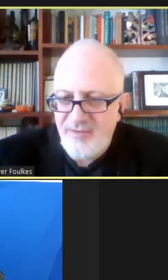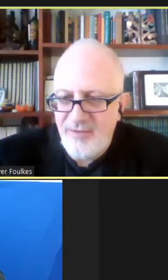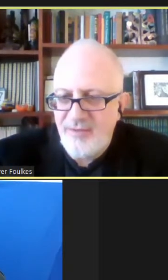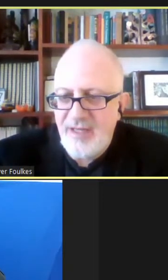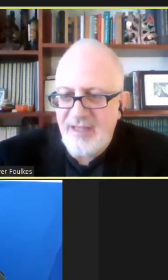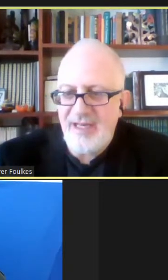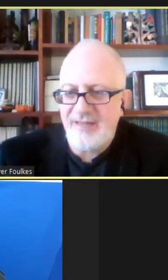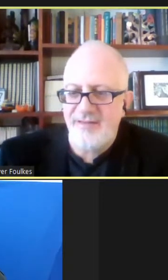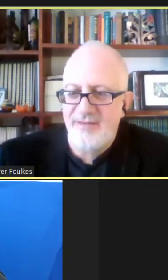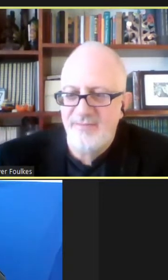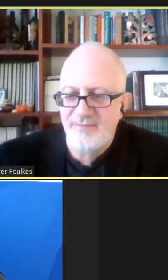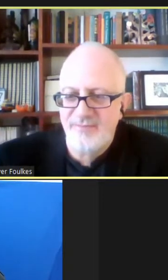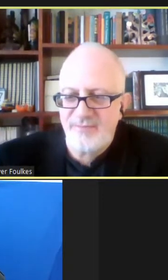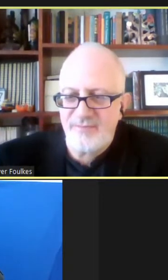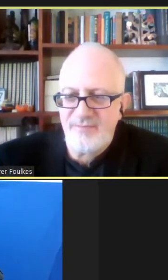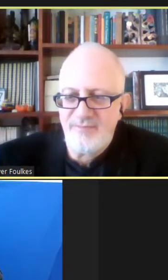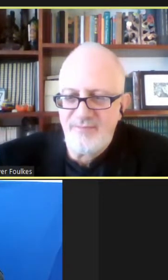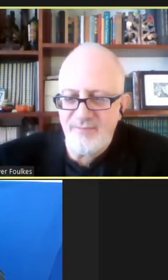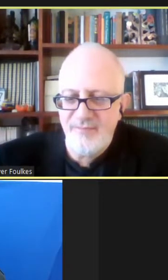intervención. Adelante.